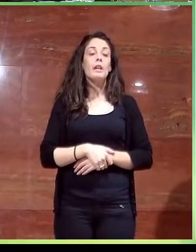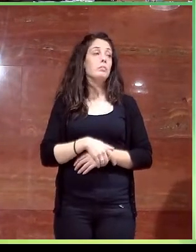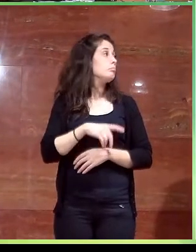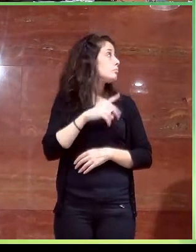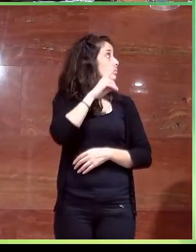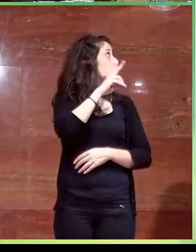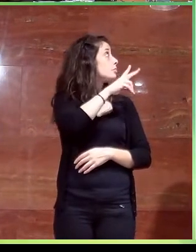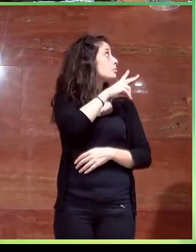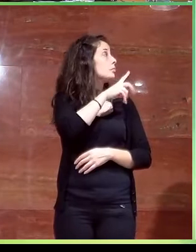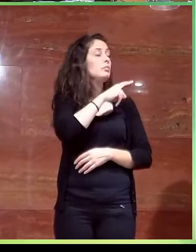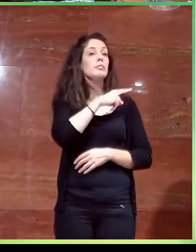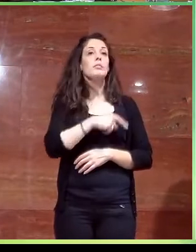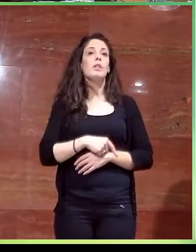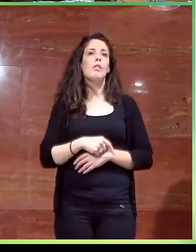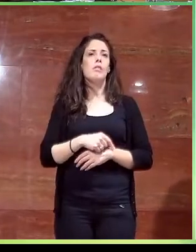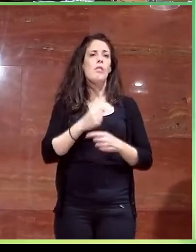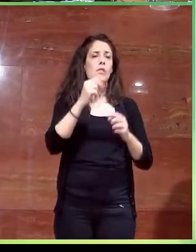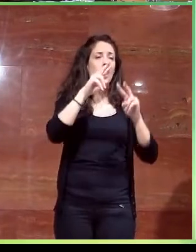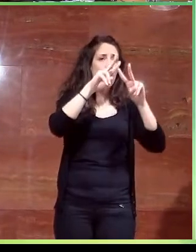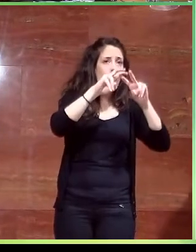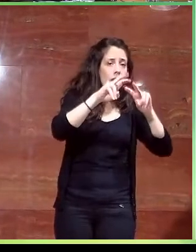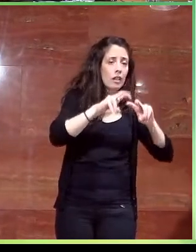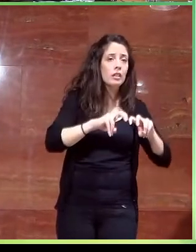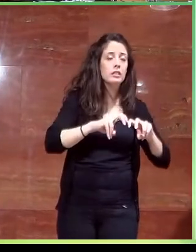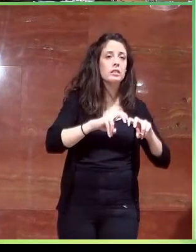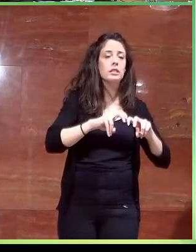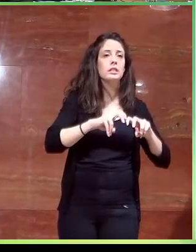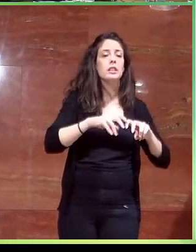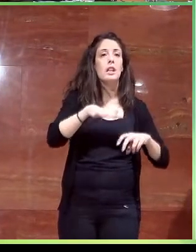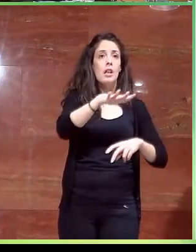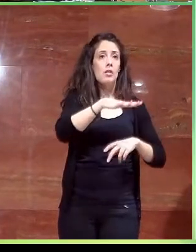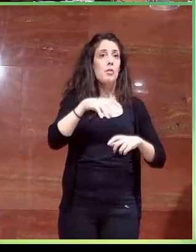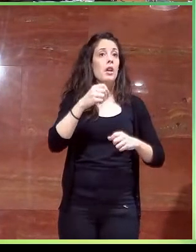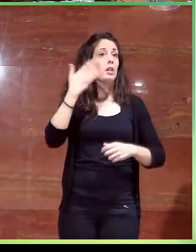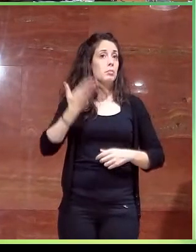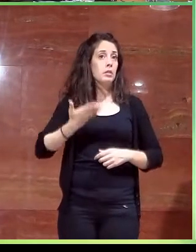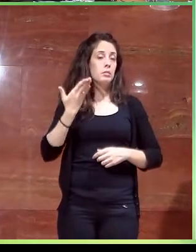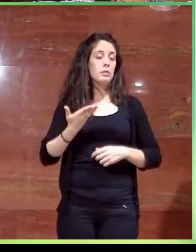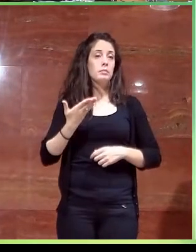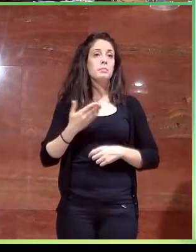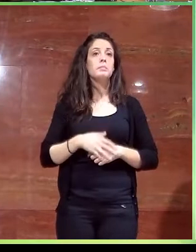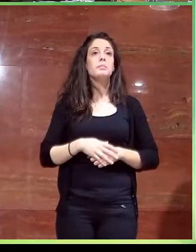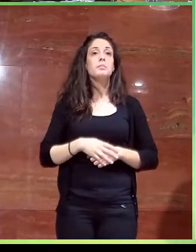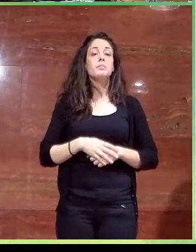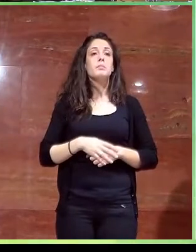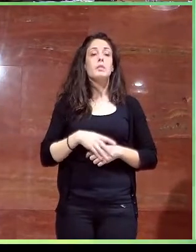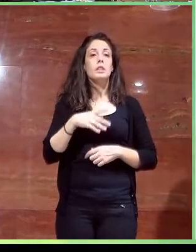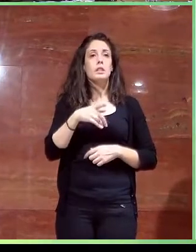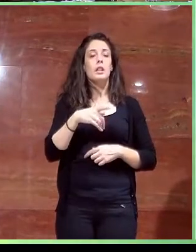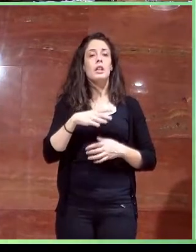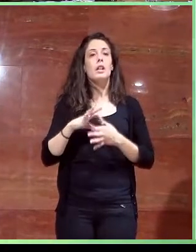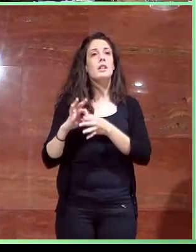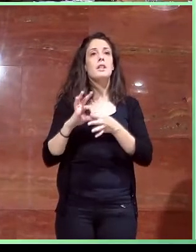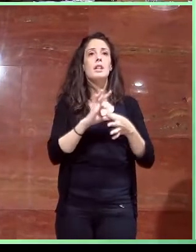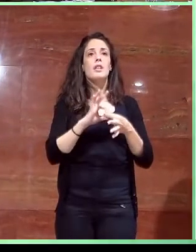aquí os hemos traído un análisis, sobre todo de la parte principal del edificio, donde están relacionadas las